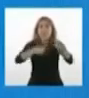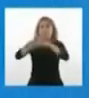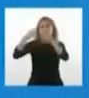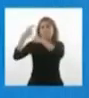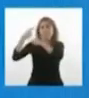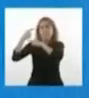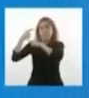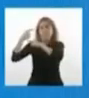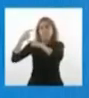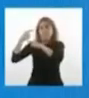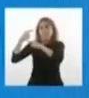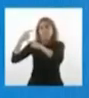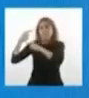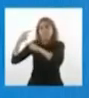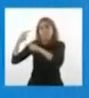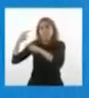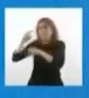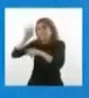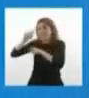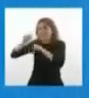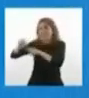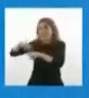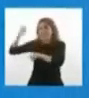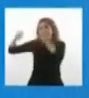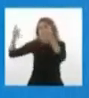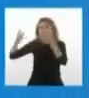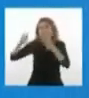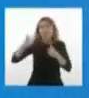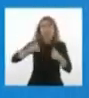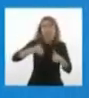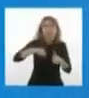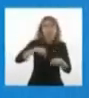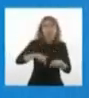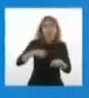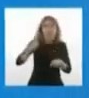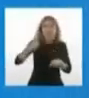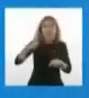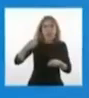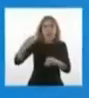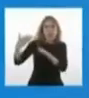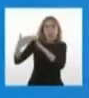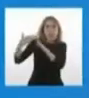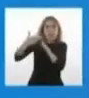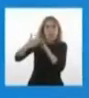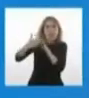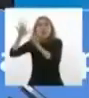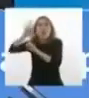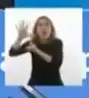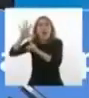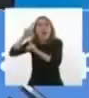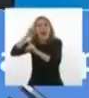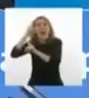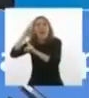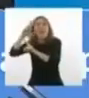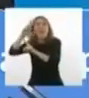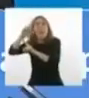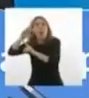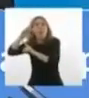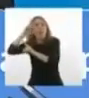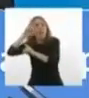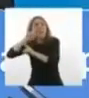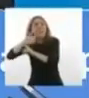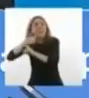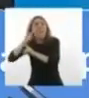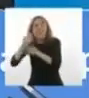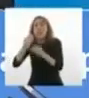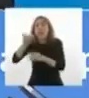suicida un argentino? Es un chiste, lo voy a decir, lo aclaro, es un chiste. Dice, ¿sabes cómo se suicida un argentino? Se sube a la parte más alta de su ego y de